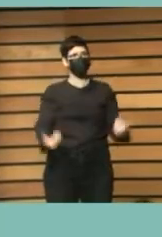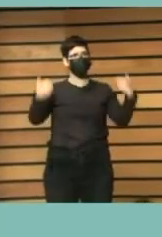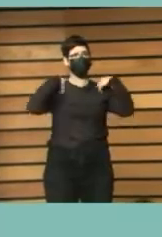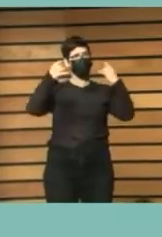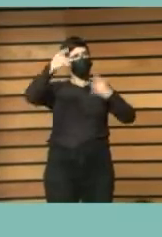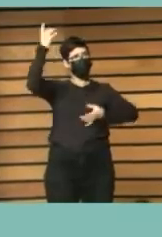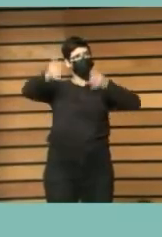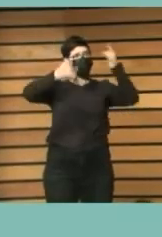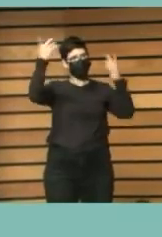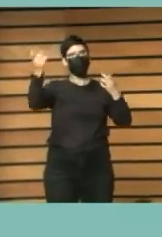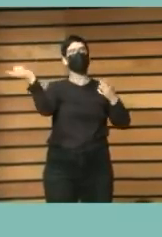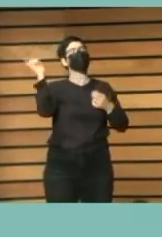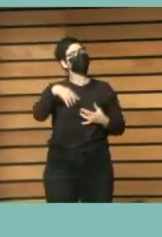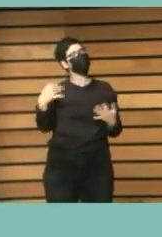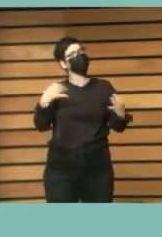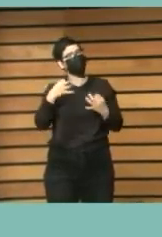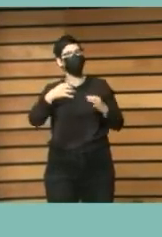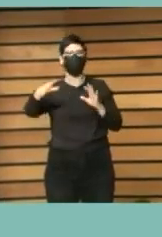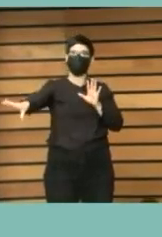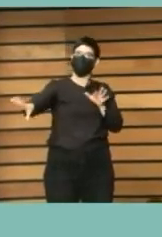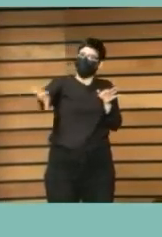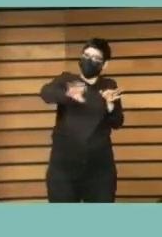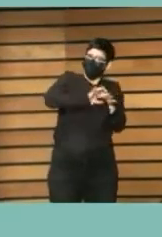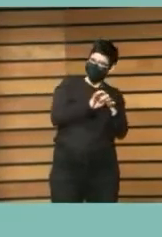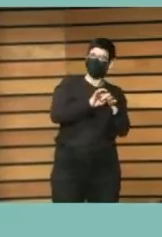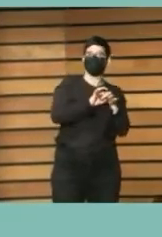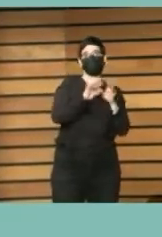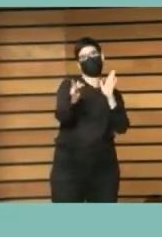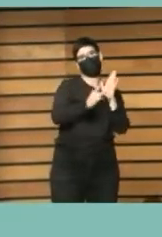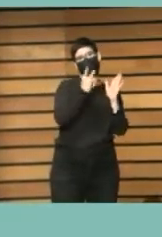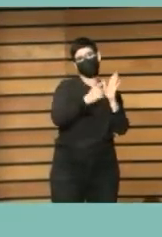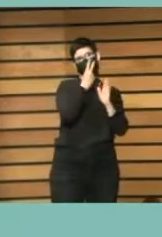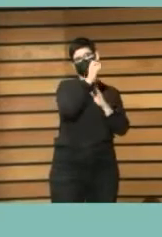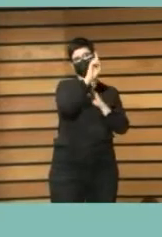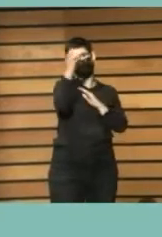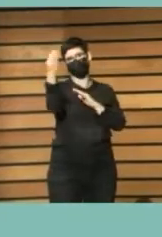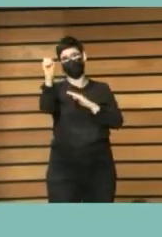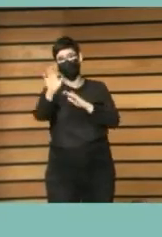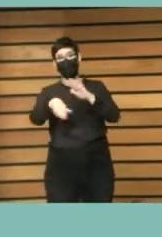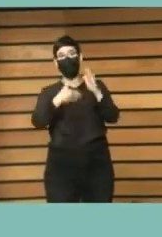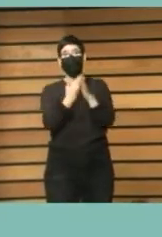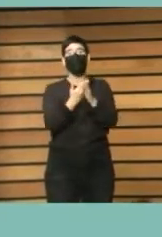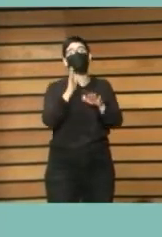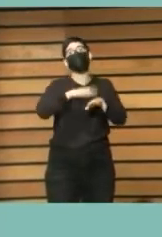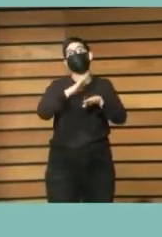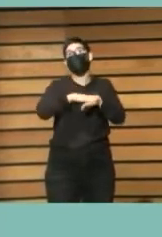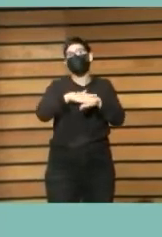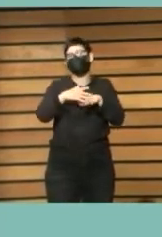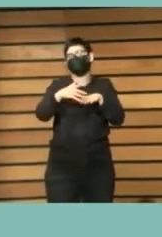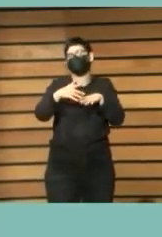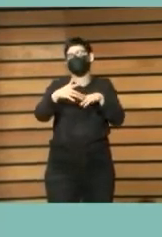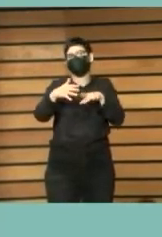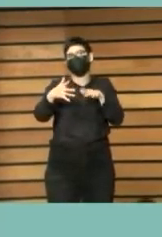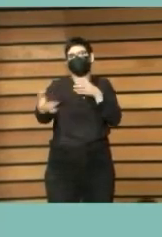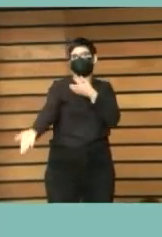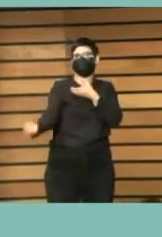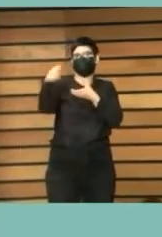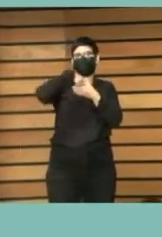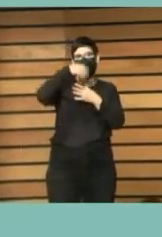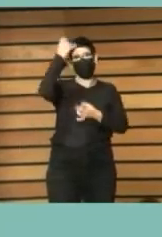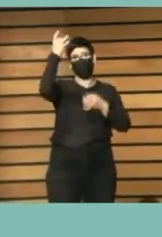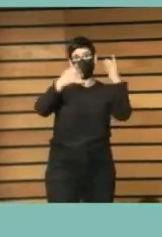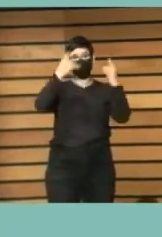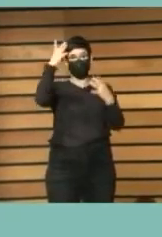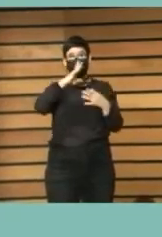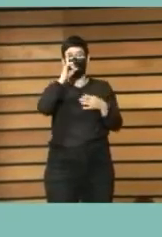tenían también que acercarse a la Agenda 2030 para incorporarle sus actividades entre otras cosas porque después lo íbamos a pedir nosotros en el